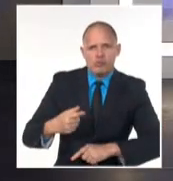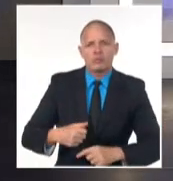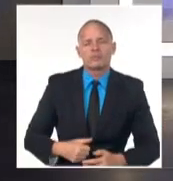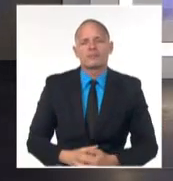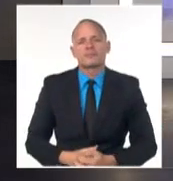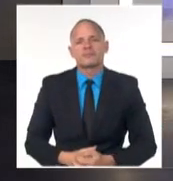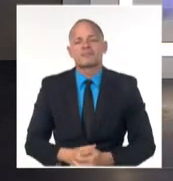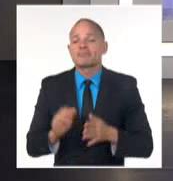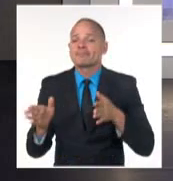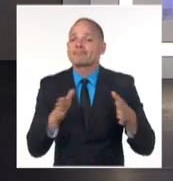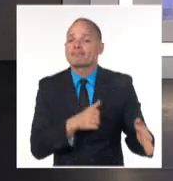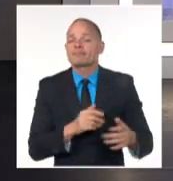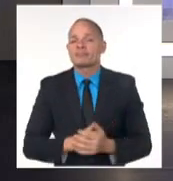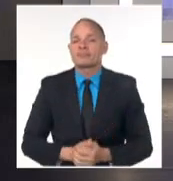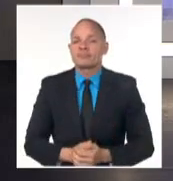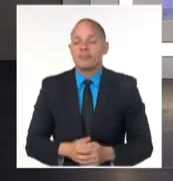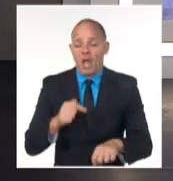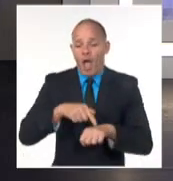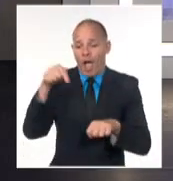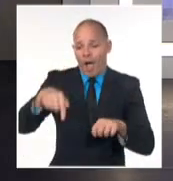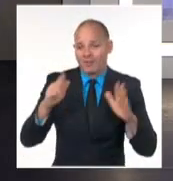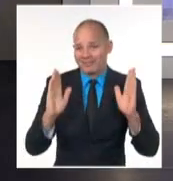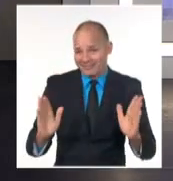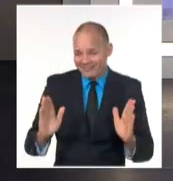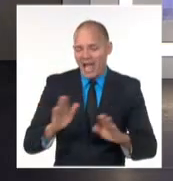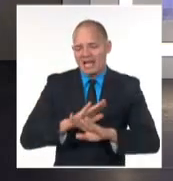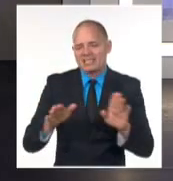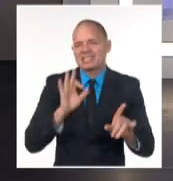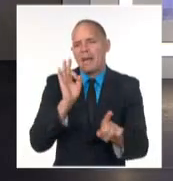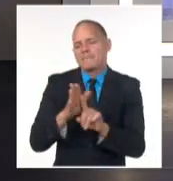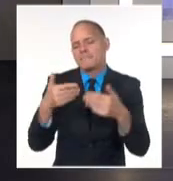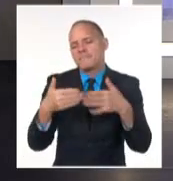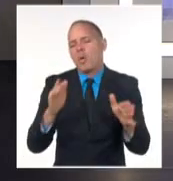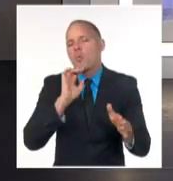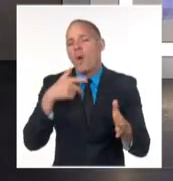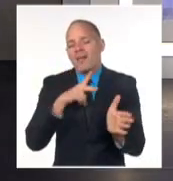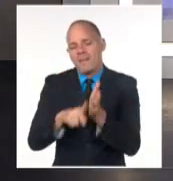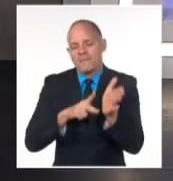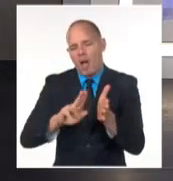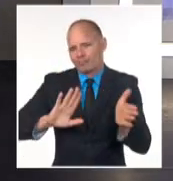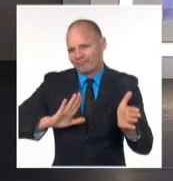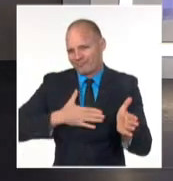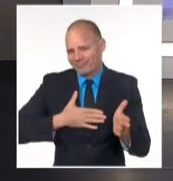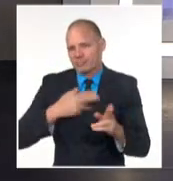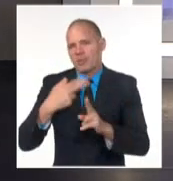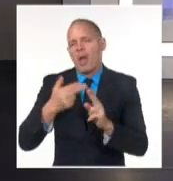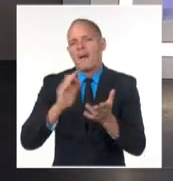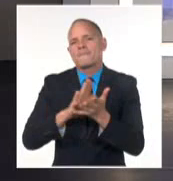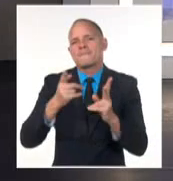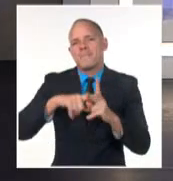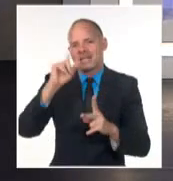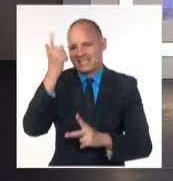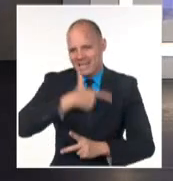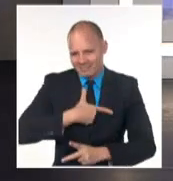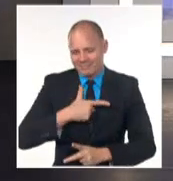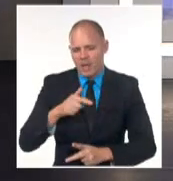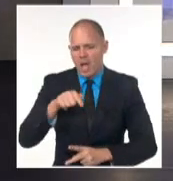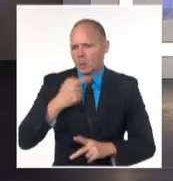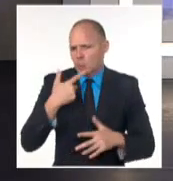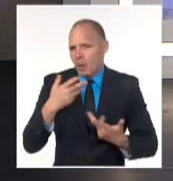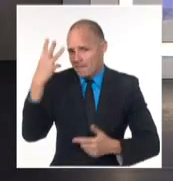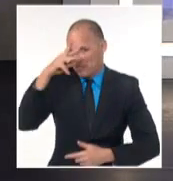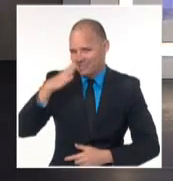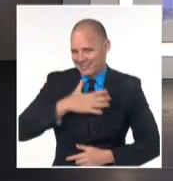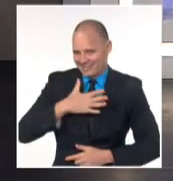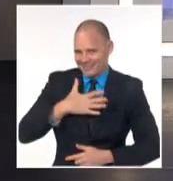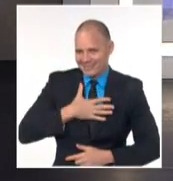Y hoy se inauguró el primer tramo del Tren Maya, proyecto del presidente mexicano Andrés Manuel López Obrador. El tramo determinado conecta a Campeche